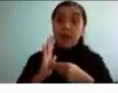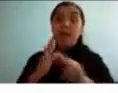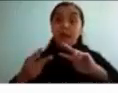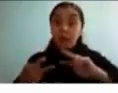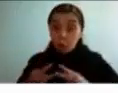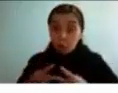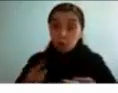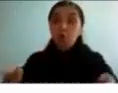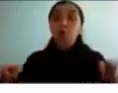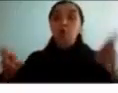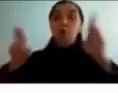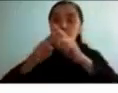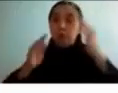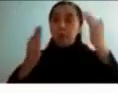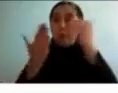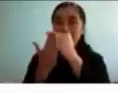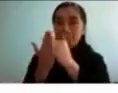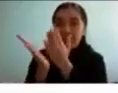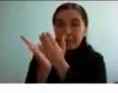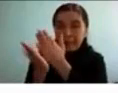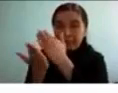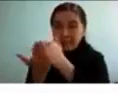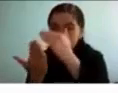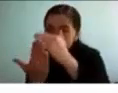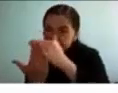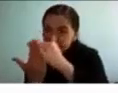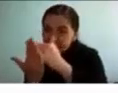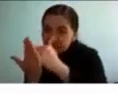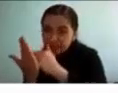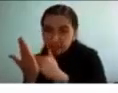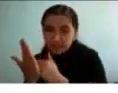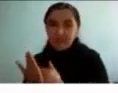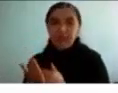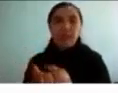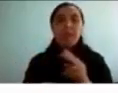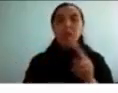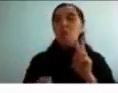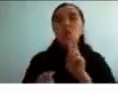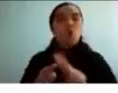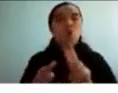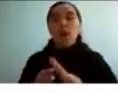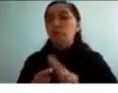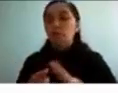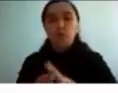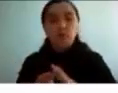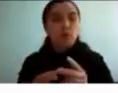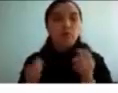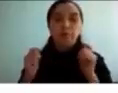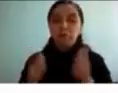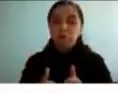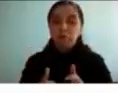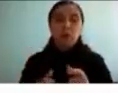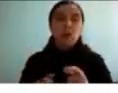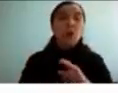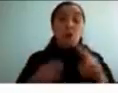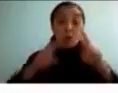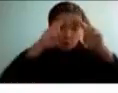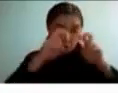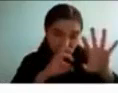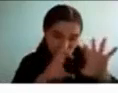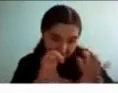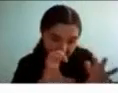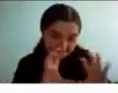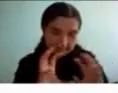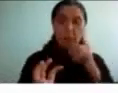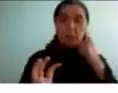no exploran o evalúan los objetos también como otros niños de su edad cuando analizan sus acciones no